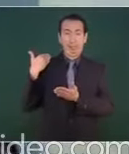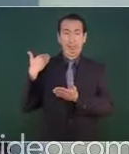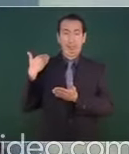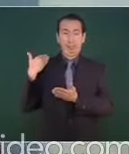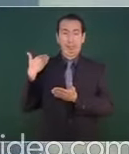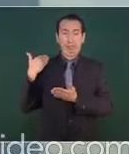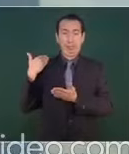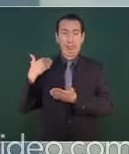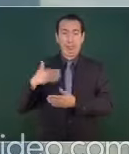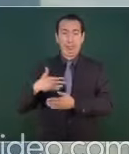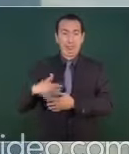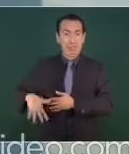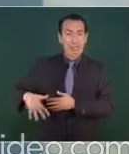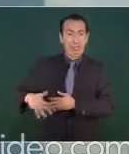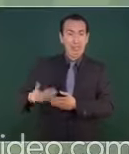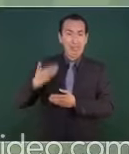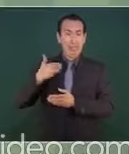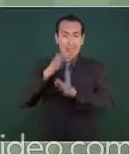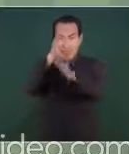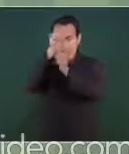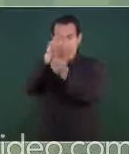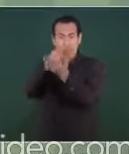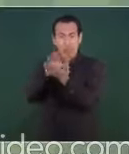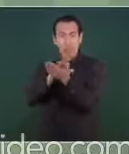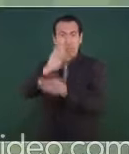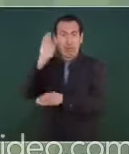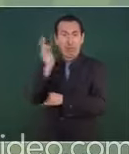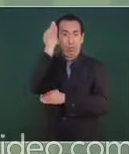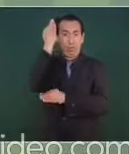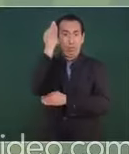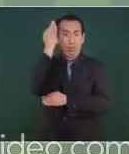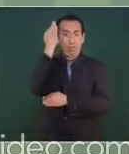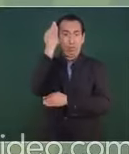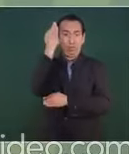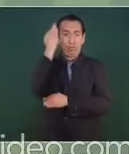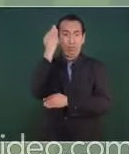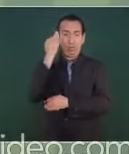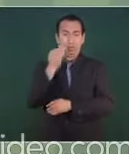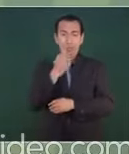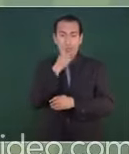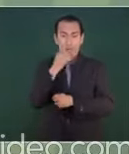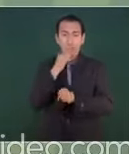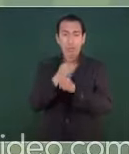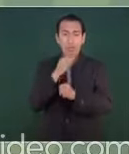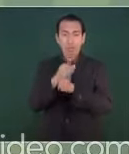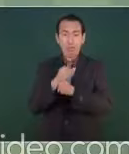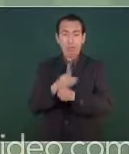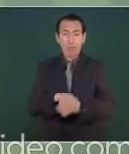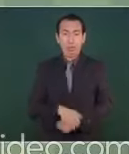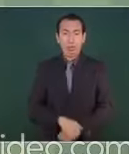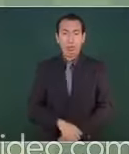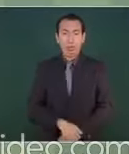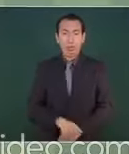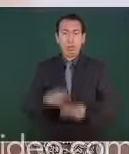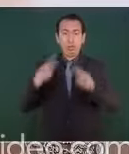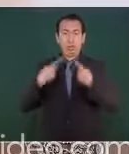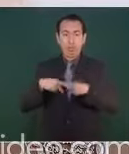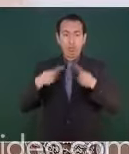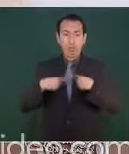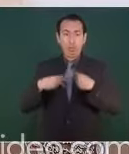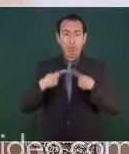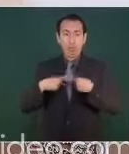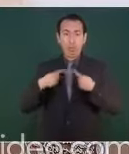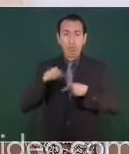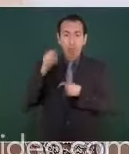llevó a cabo un acuerdo con la federación y se trasladaron reclusos a penales